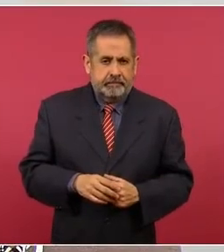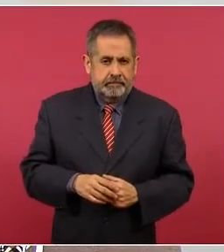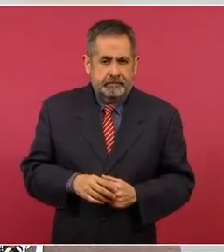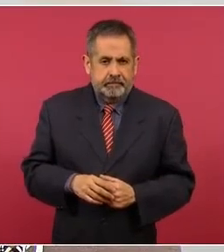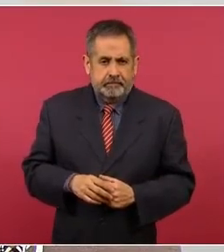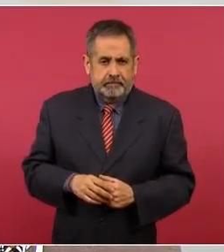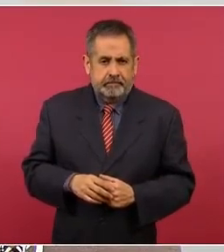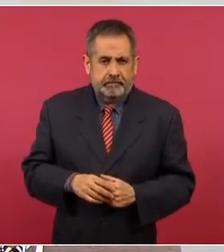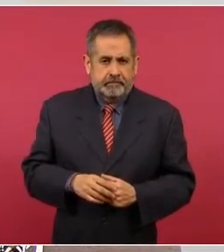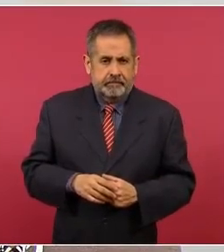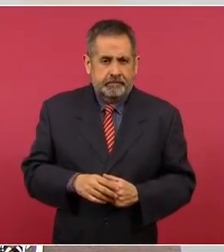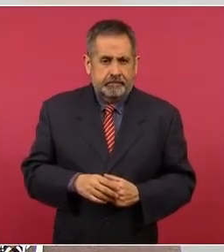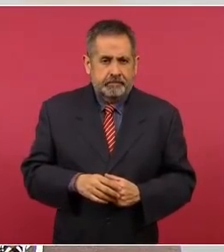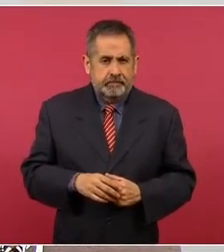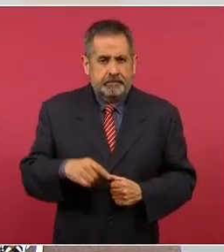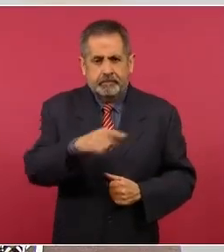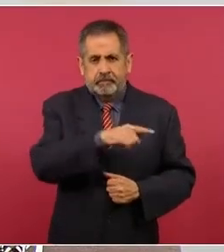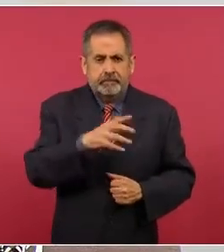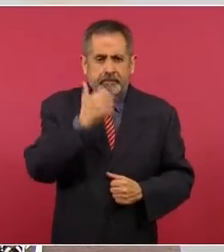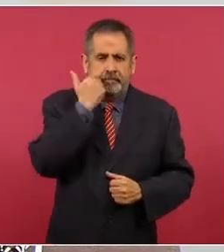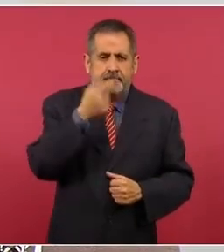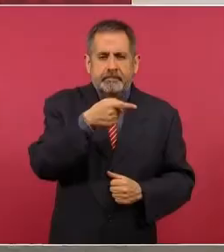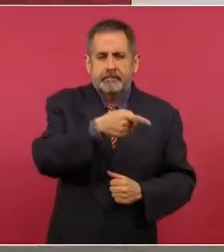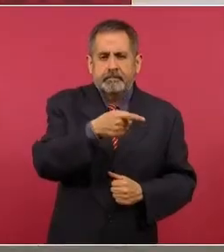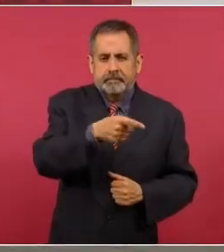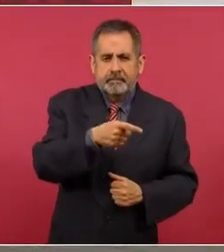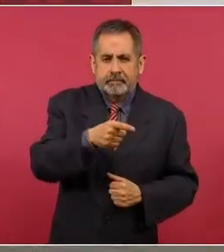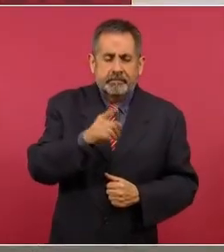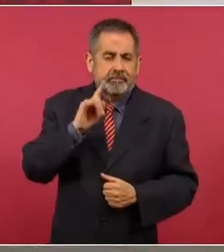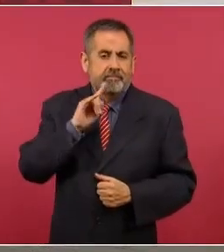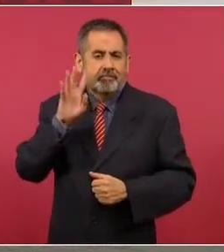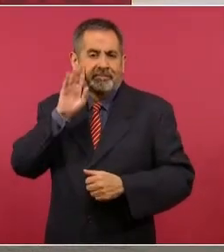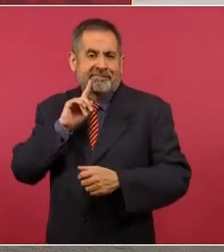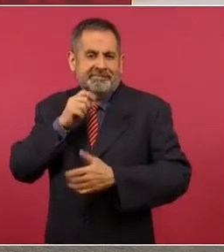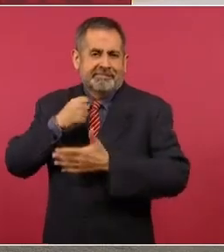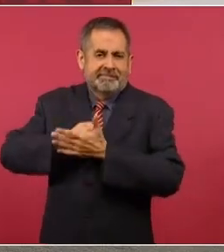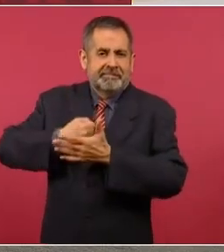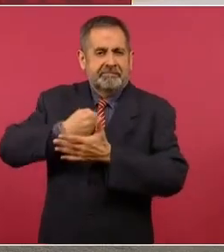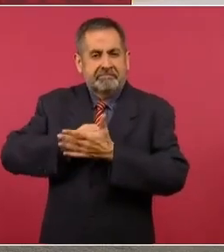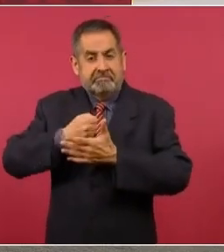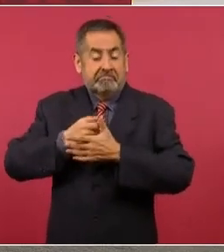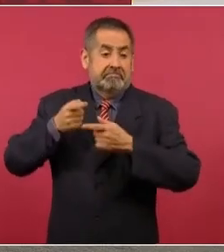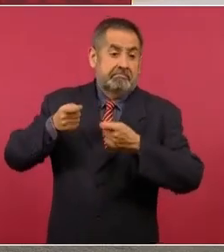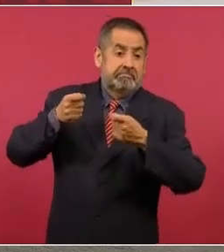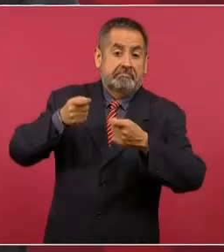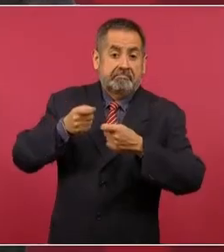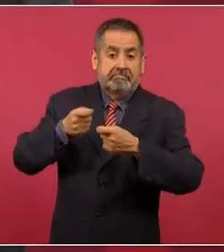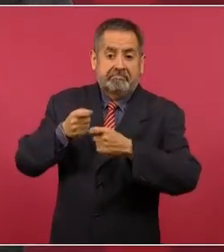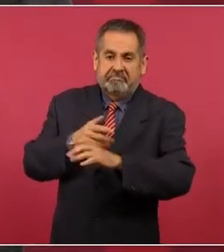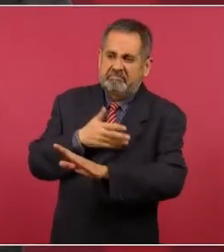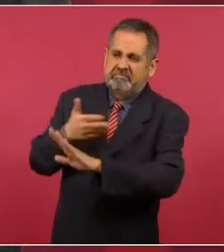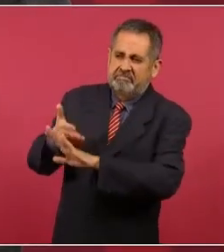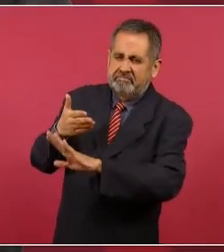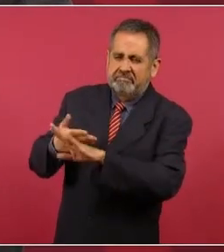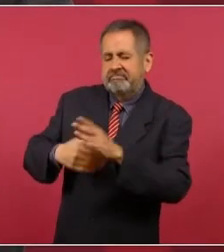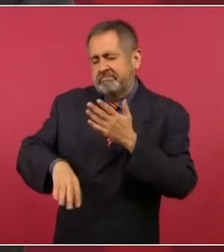usar la bandera del feminismo para atacarnos,